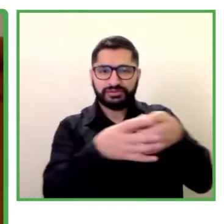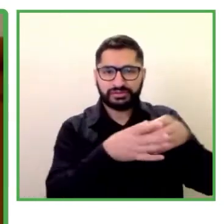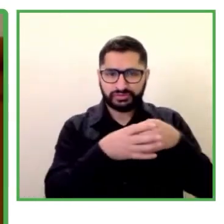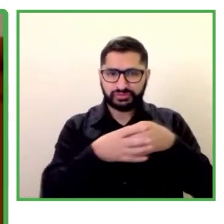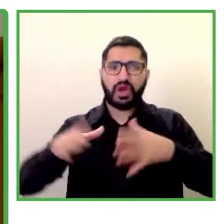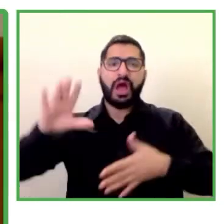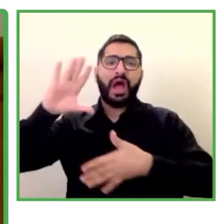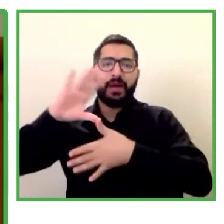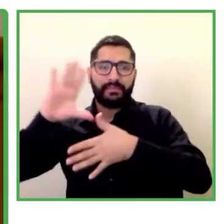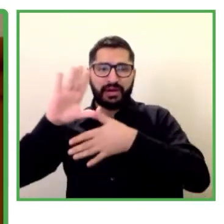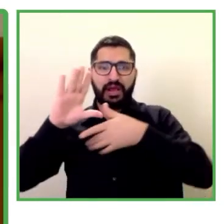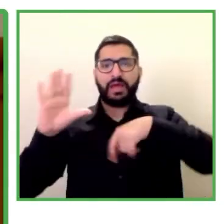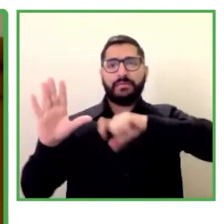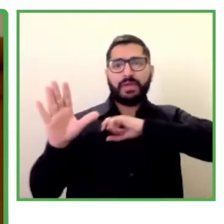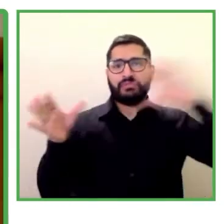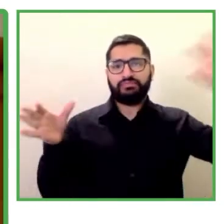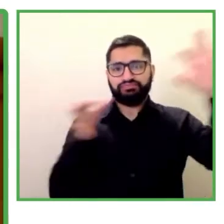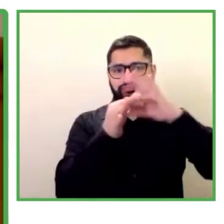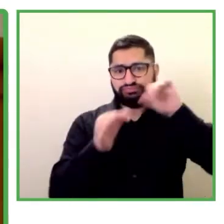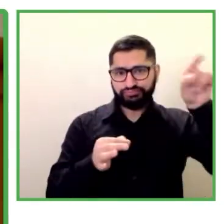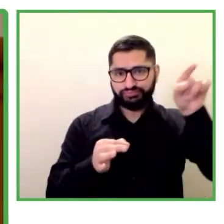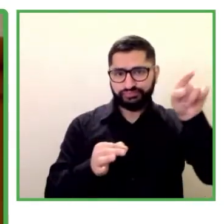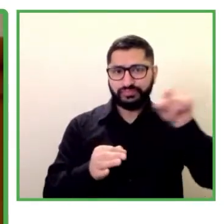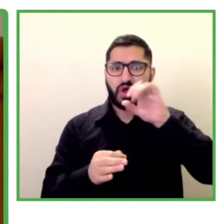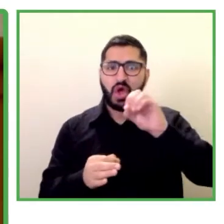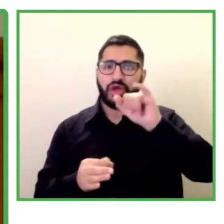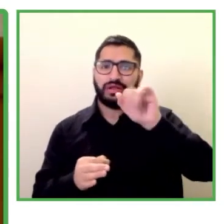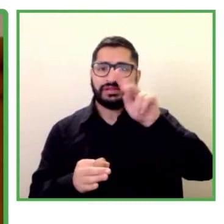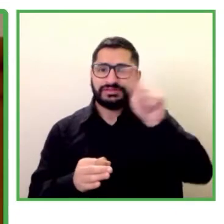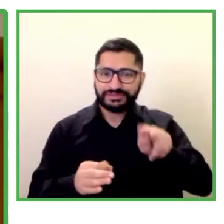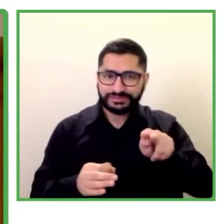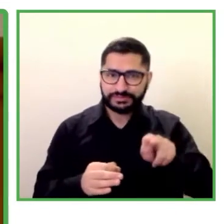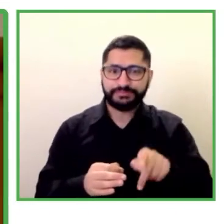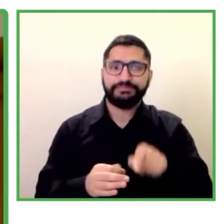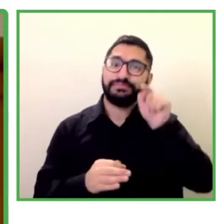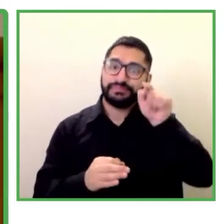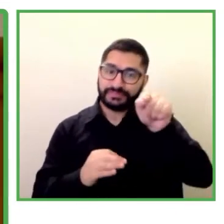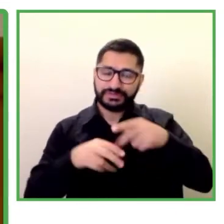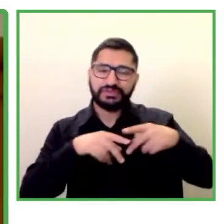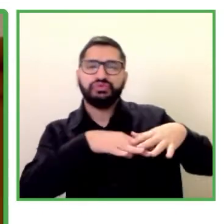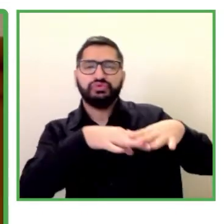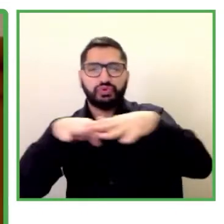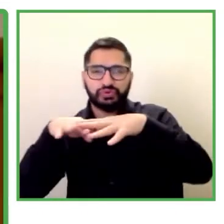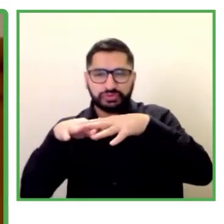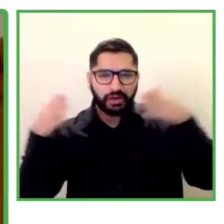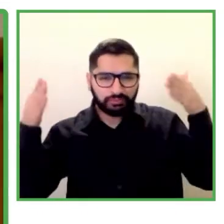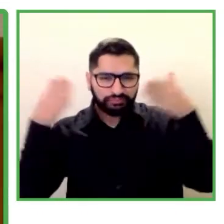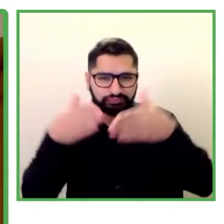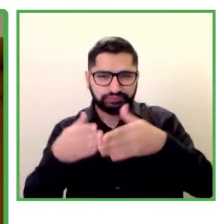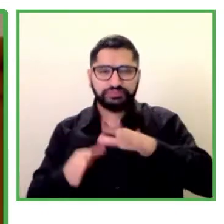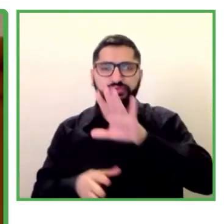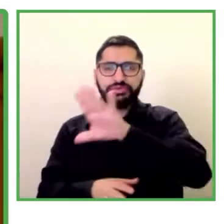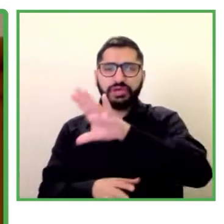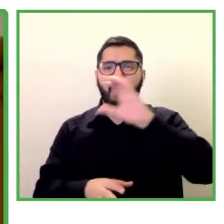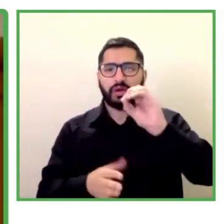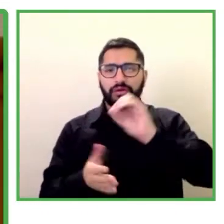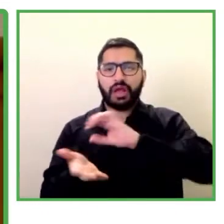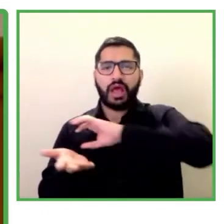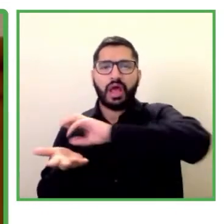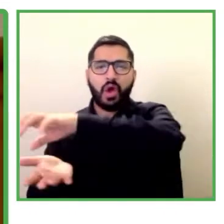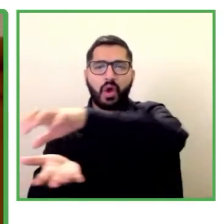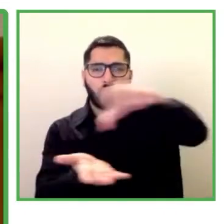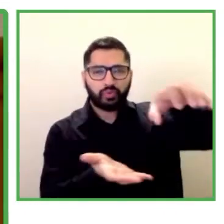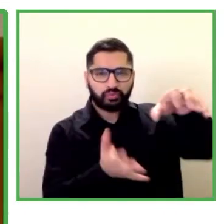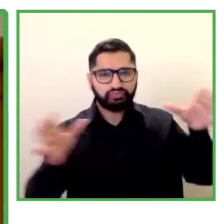es un organismo internacional formado por 150 instituciones de toda Iberoamérica, es decir, de los países de